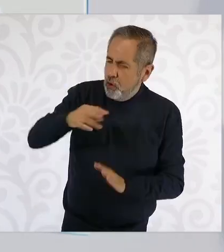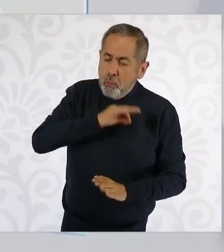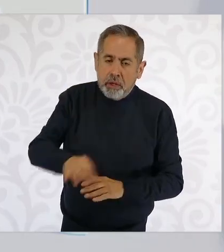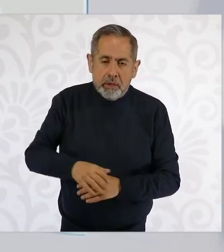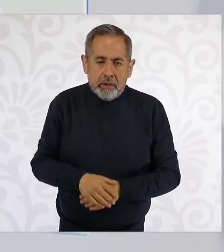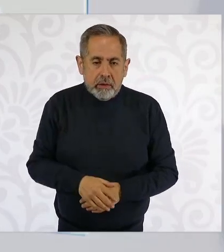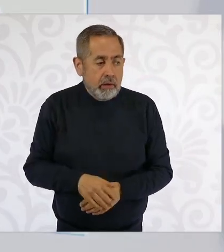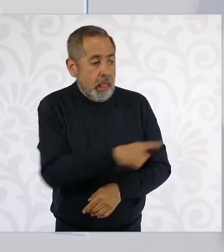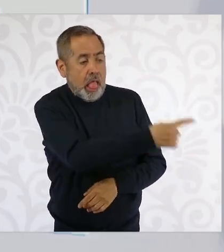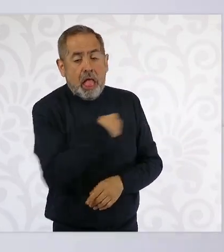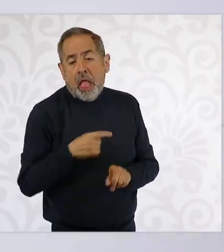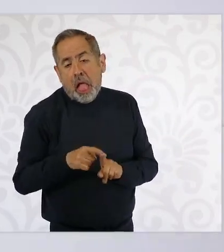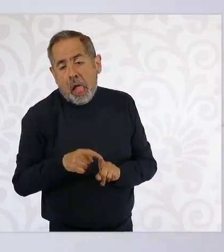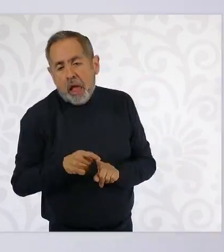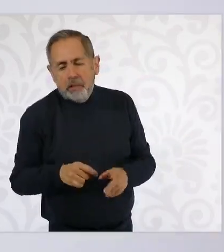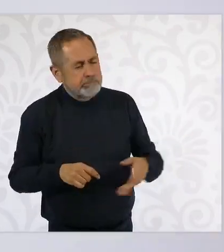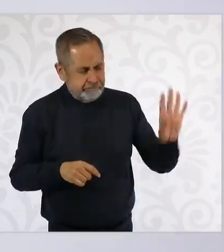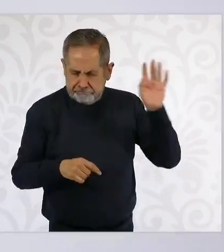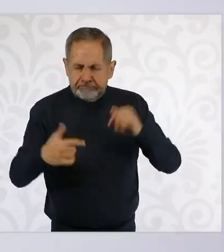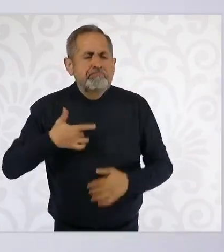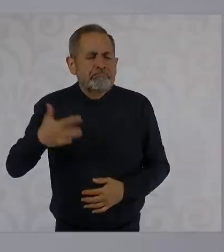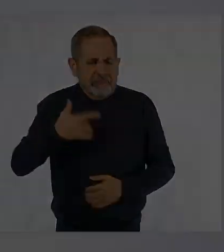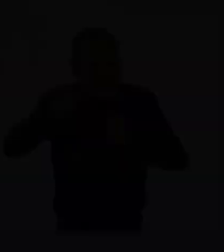y estoy segura que así va a ser.